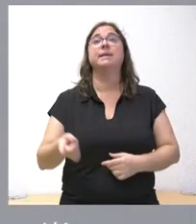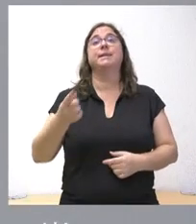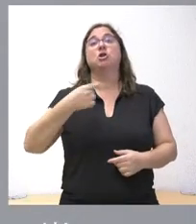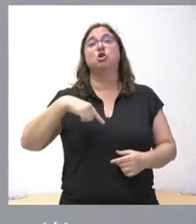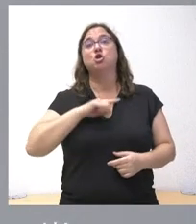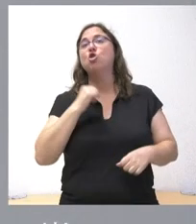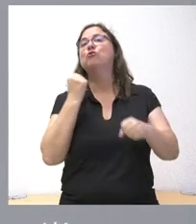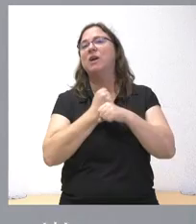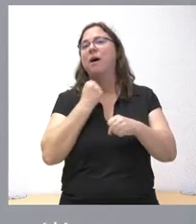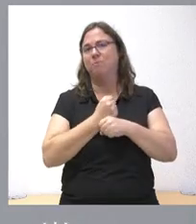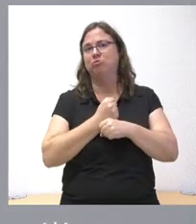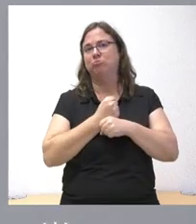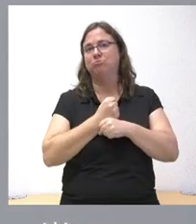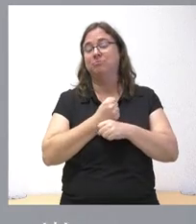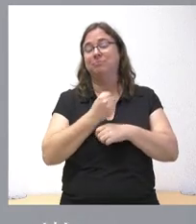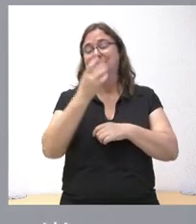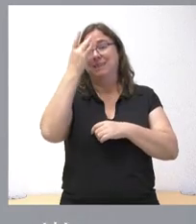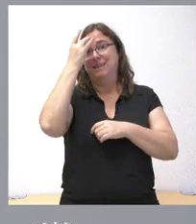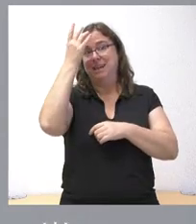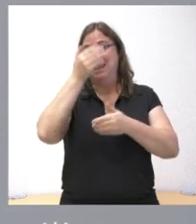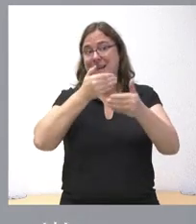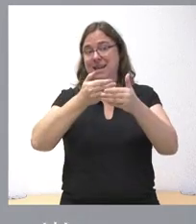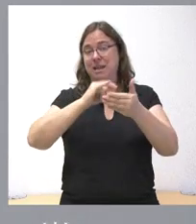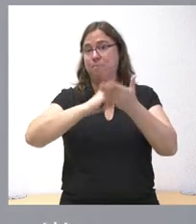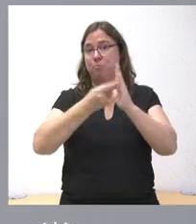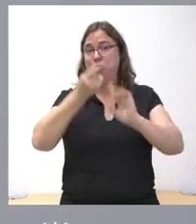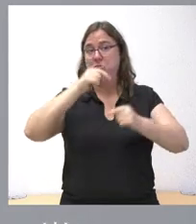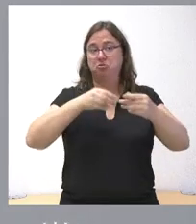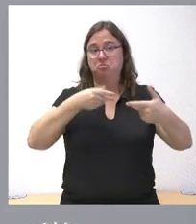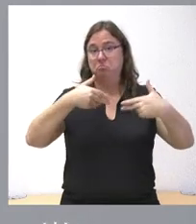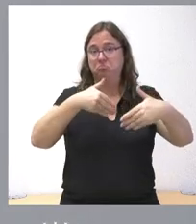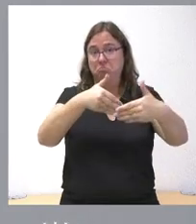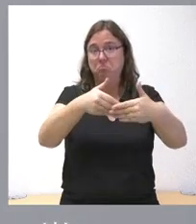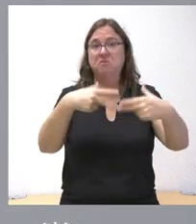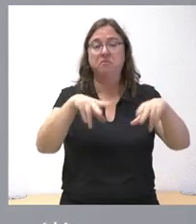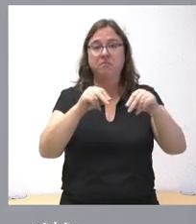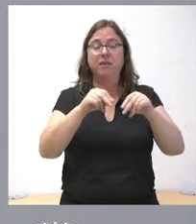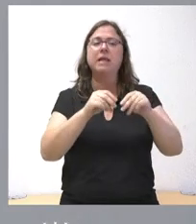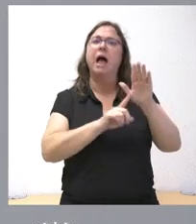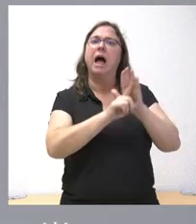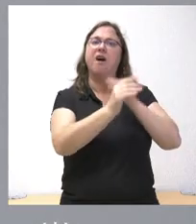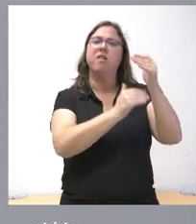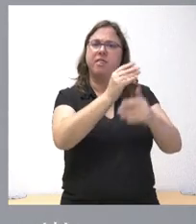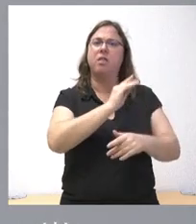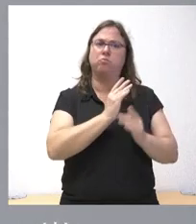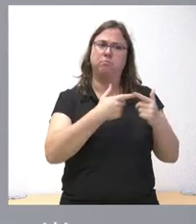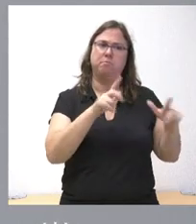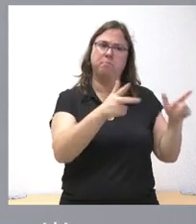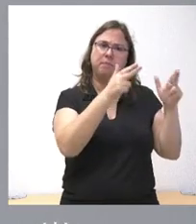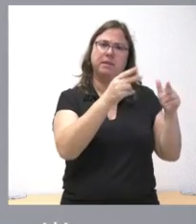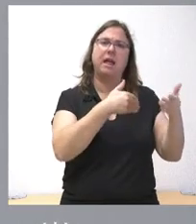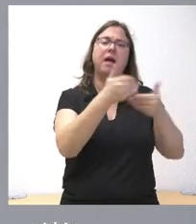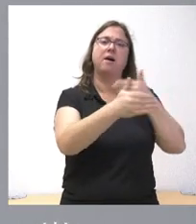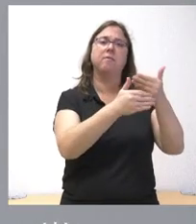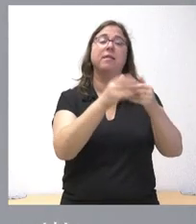Nosotros trabajamos con la idea de ya concluir el proyecto de presupuestos. Como les digo, tenemos ya una parte muy avanzada. Lo que es enviar al